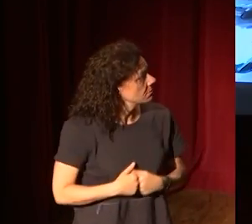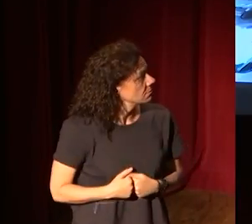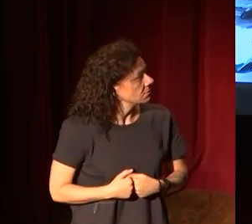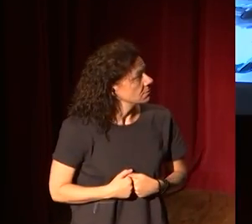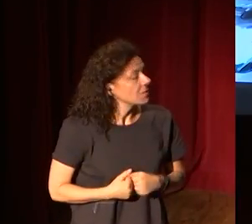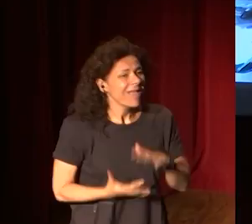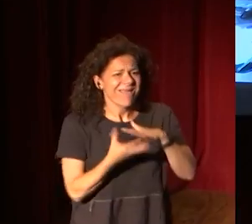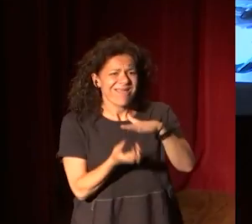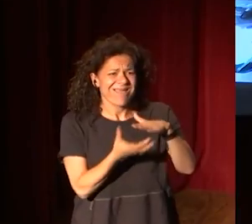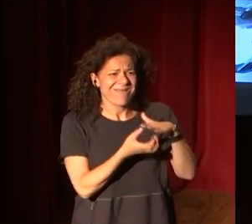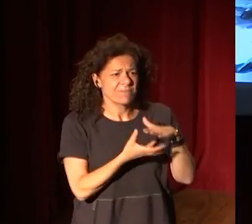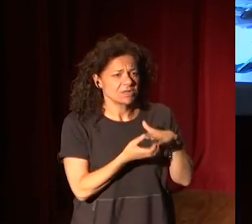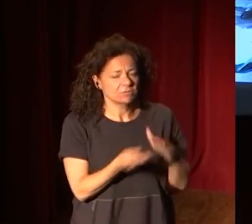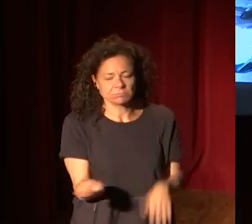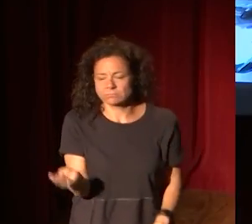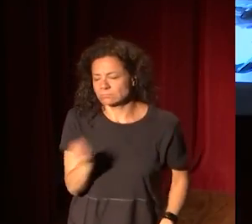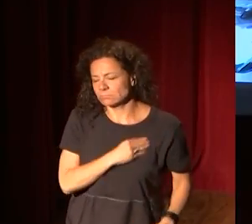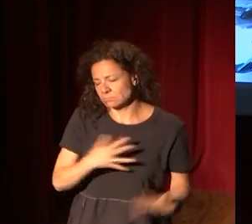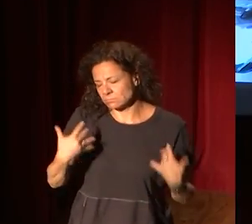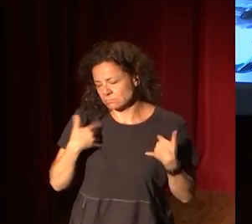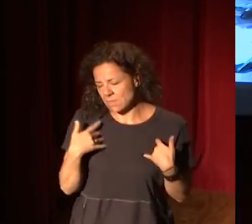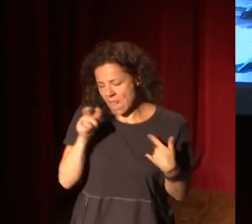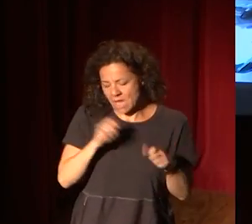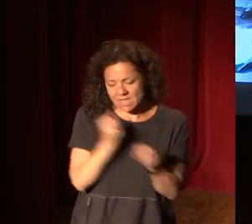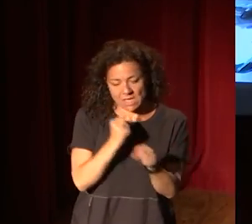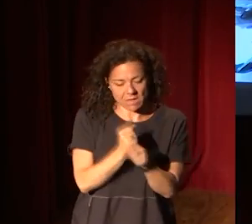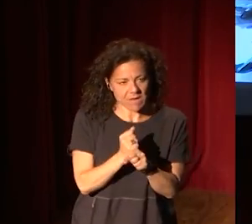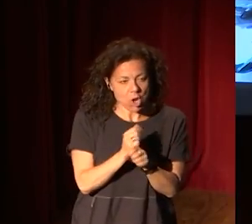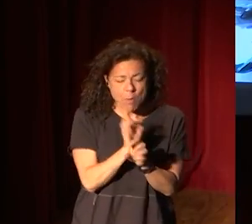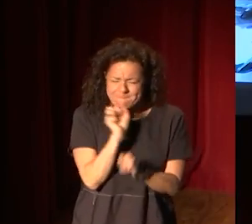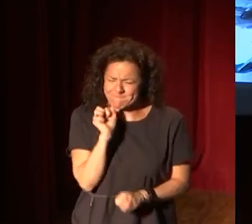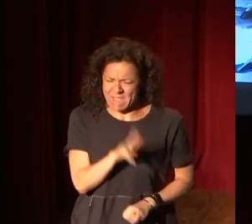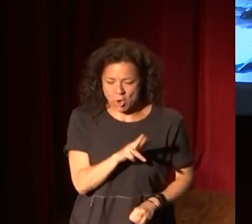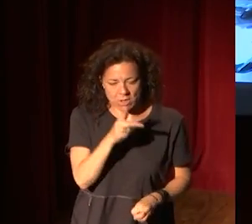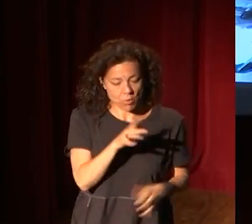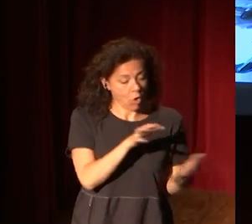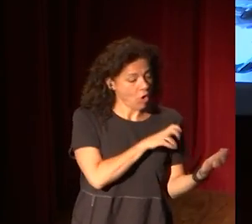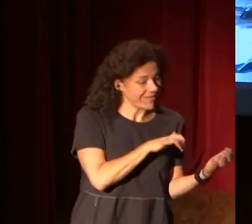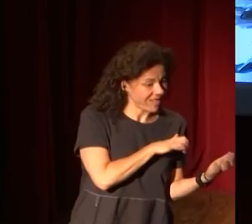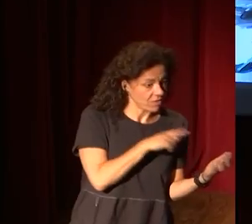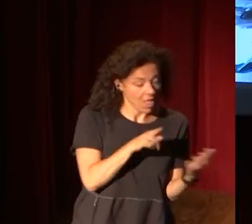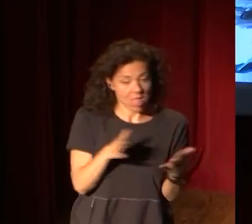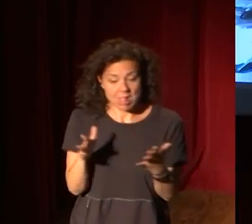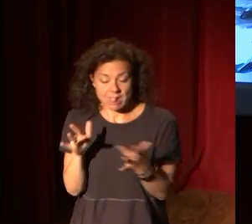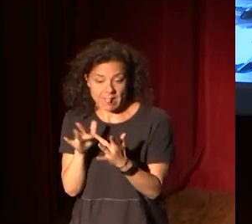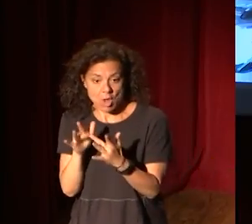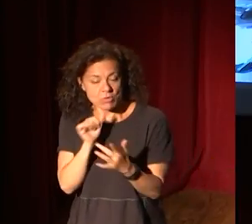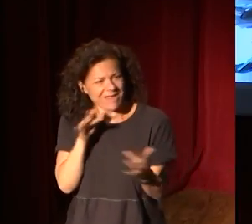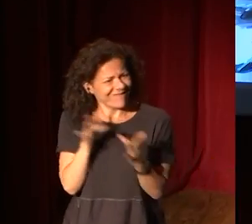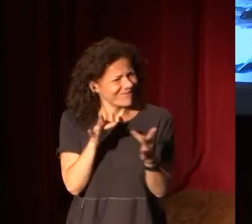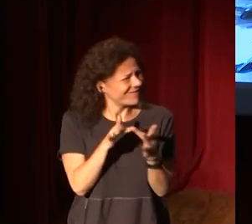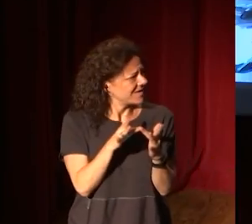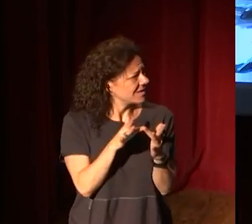La impresora es el drama para los que trabajamos en esto. No hay mayor divorcio que entre una impresora y un ordenador porque no hay comunicación posible.